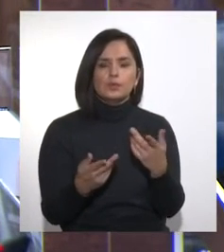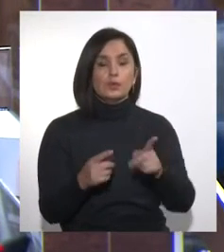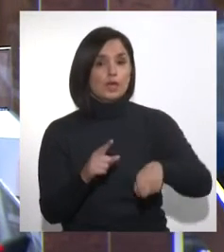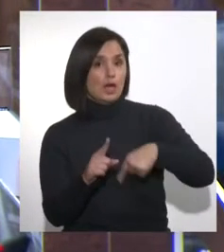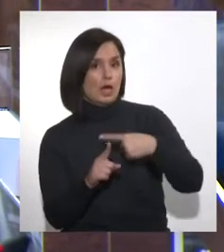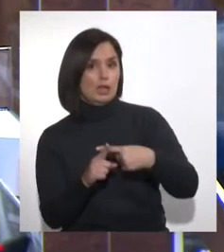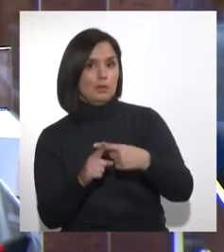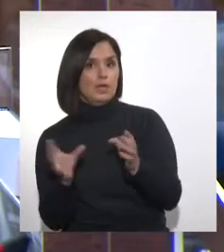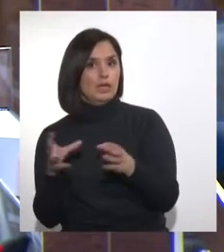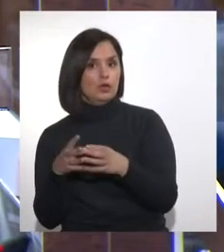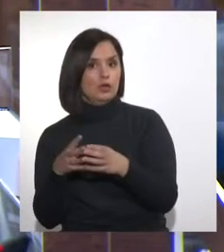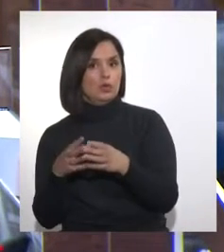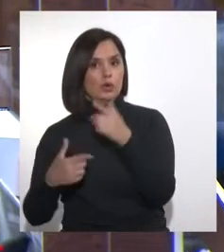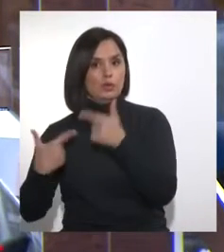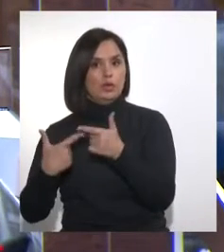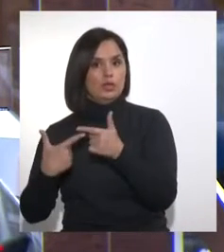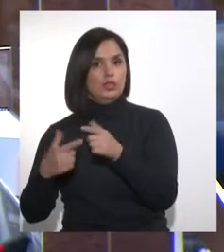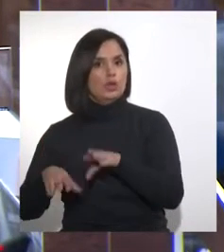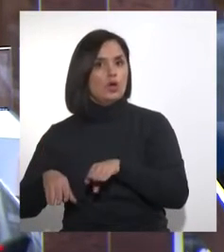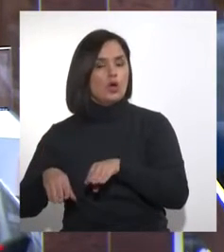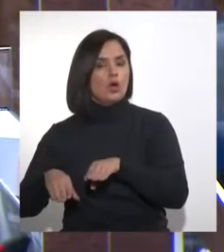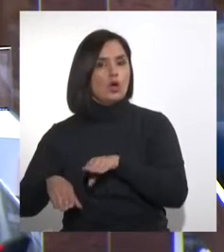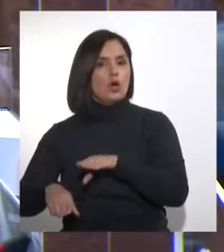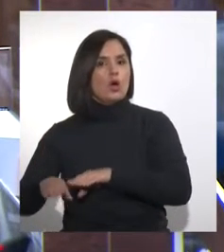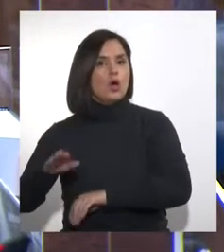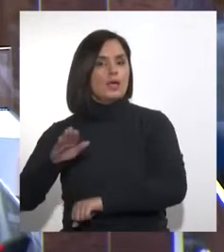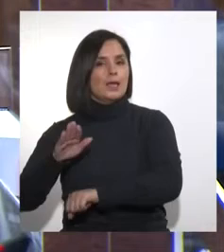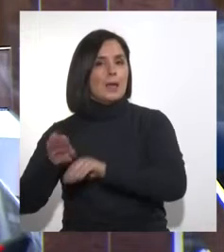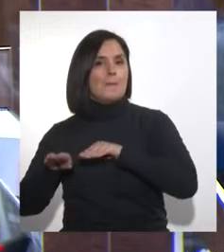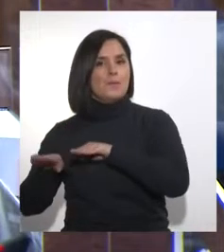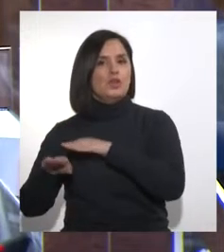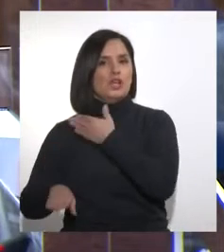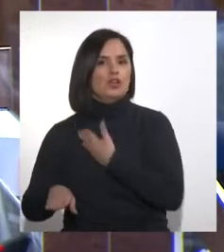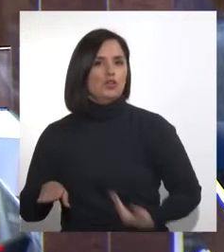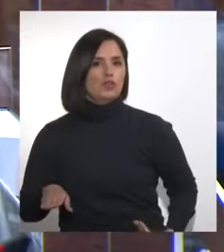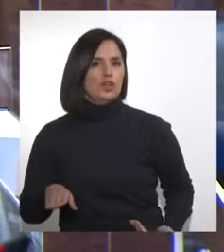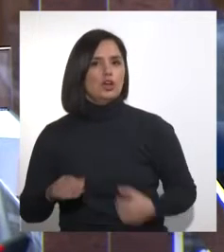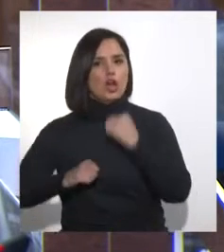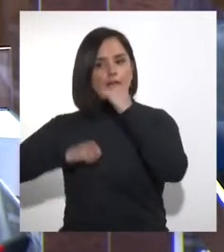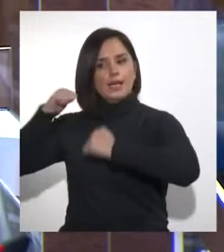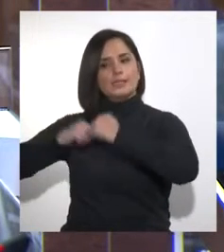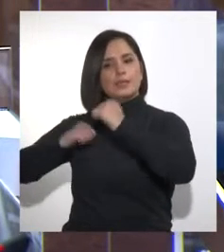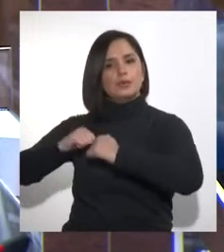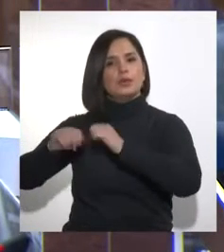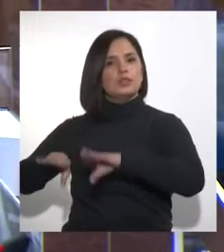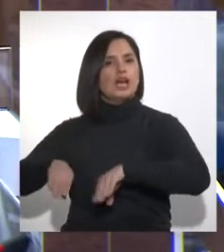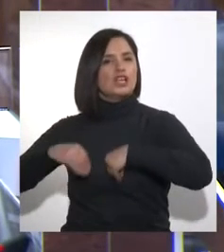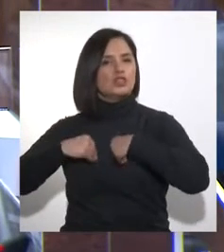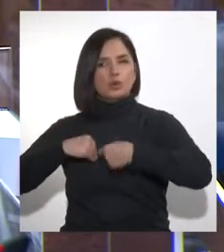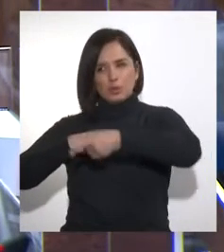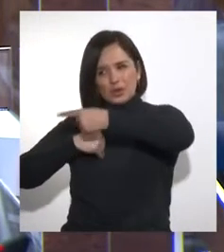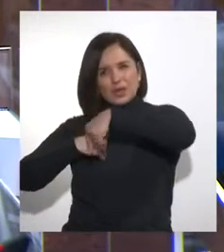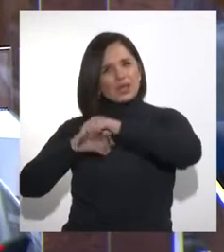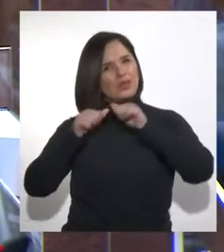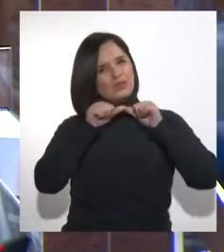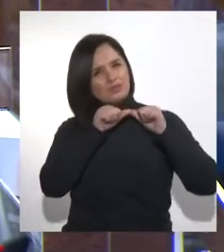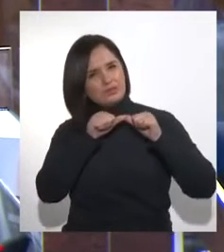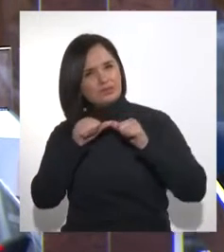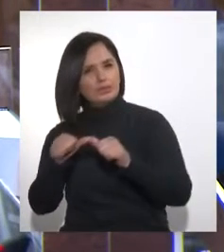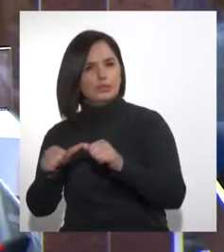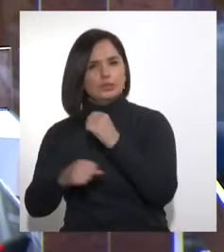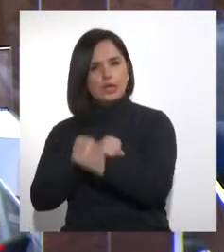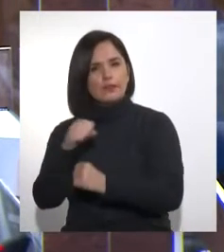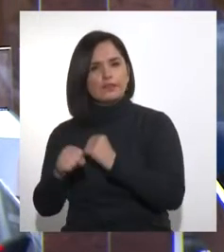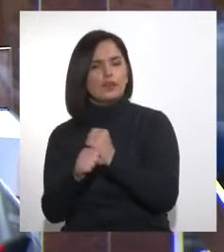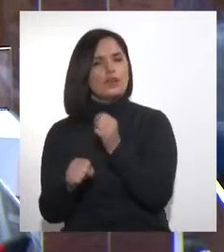derecha asuma su responsabilidad, y también la industria, porque son ellos los que han sostenido durante años que